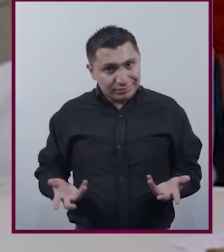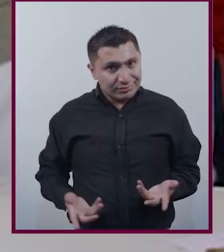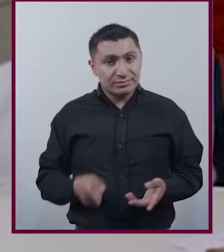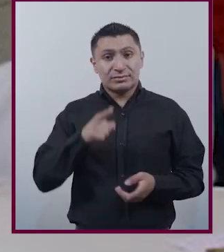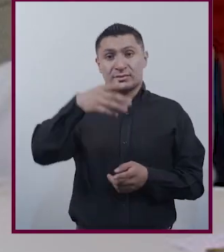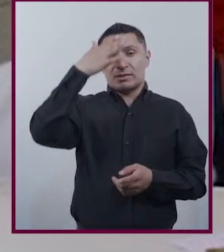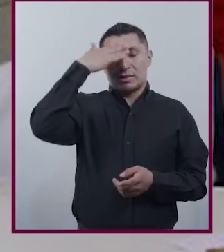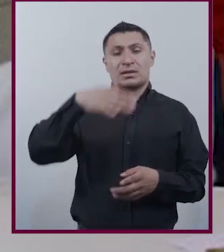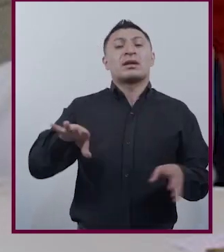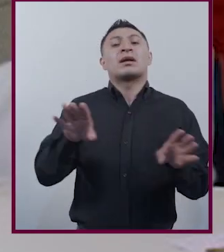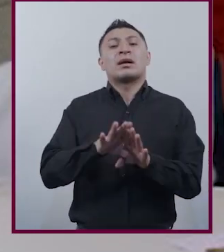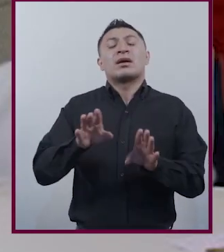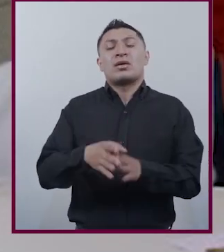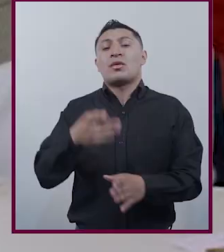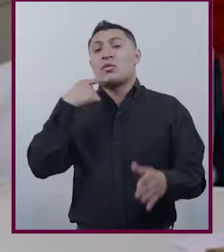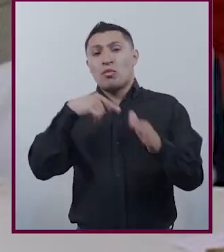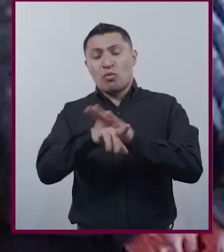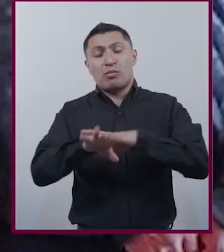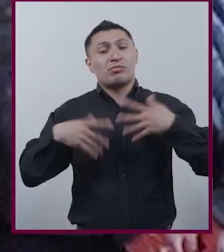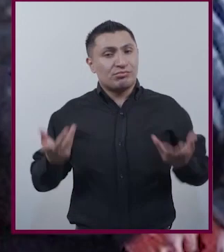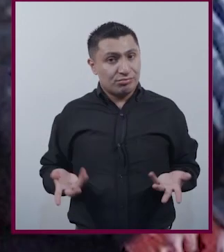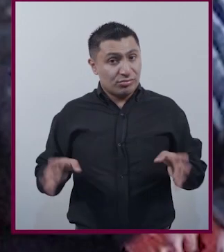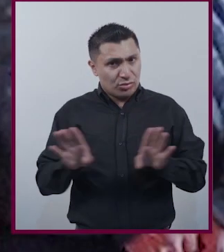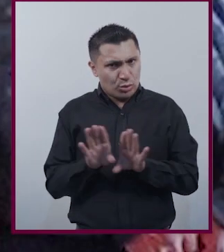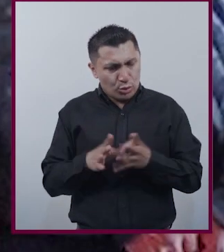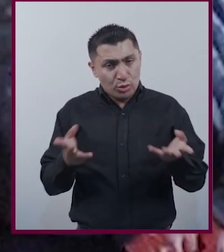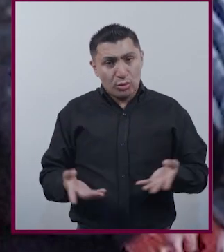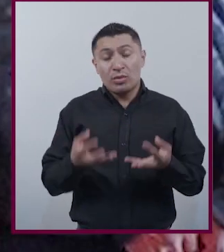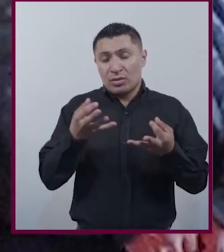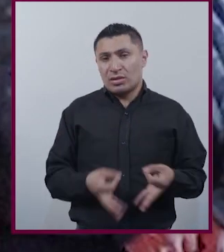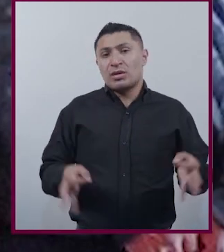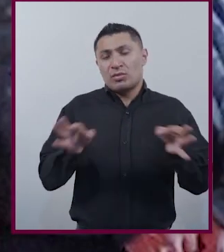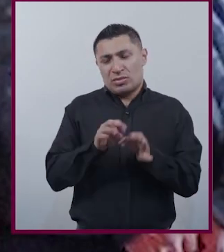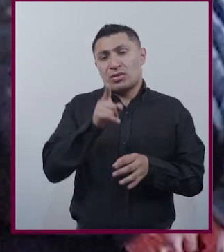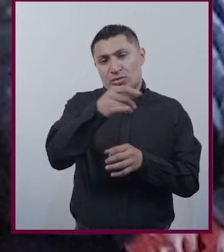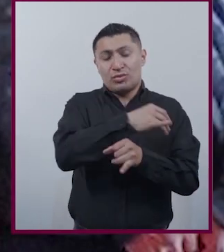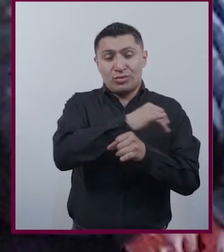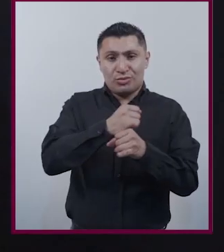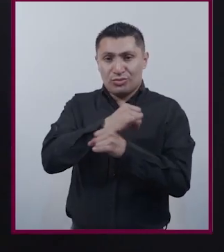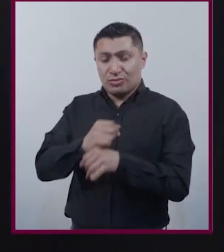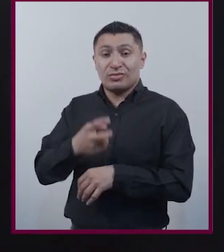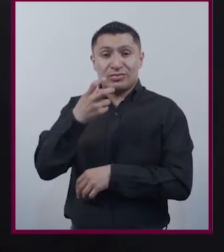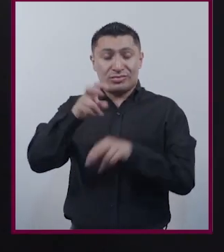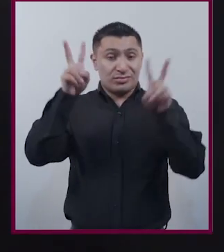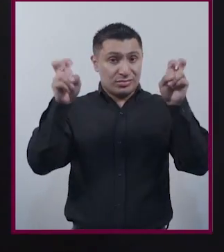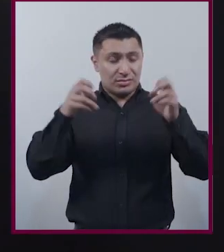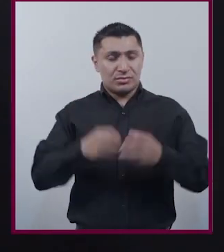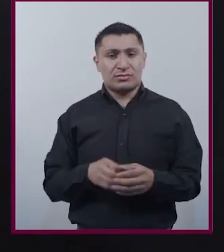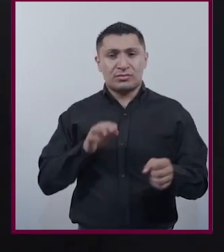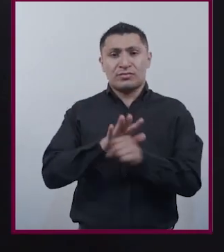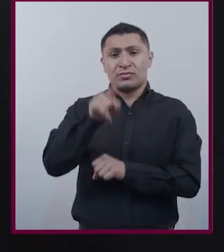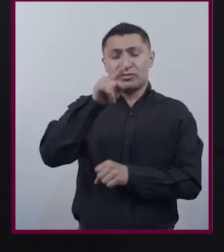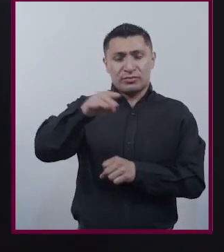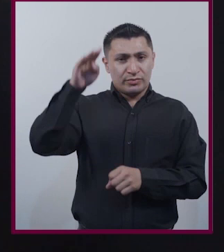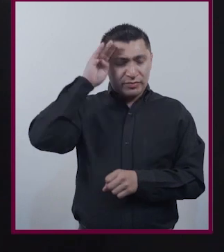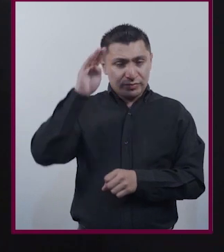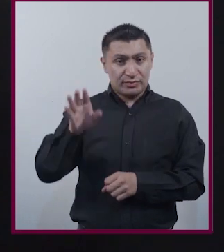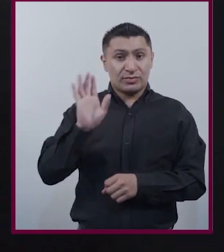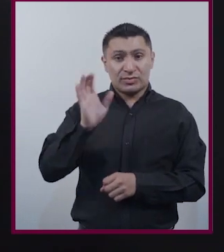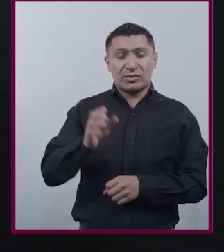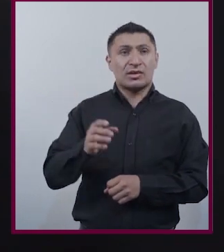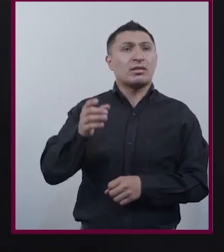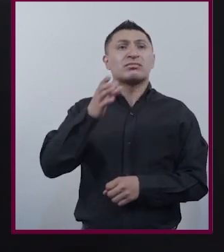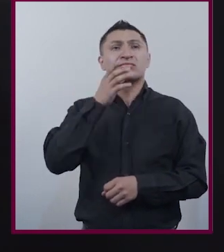¿Sabes cómo presentar una denuncia? Es importante investigar al respecto ¿En qué piensas Cuando oyes la palabra